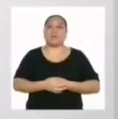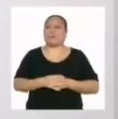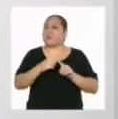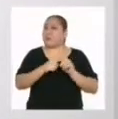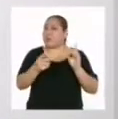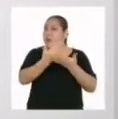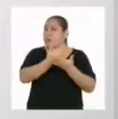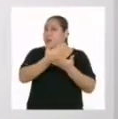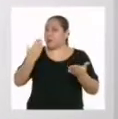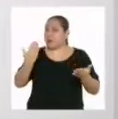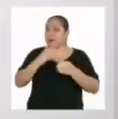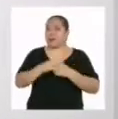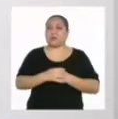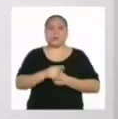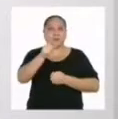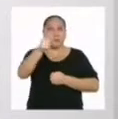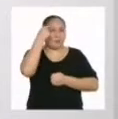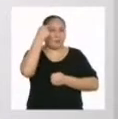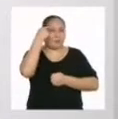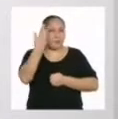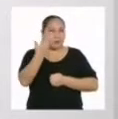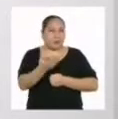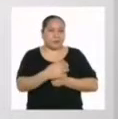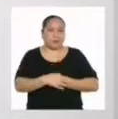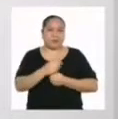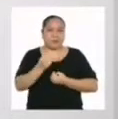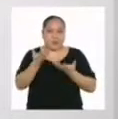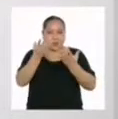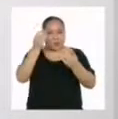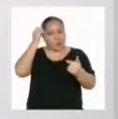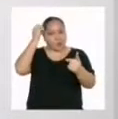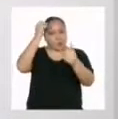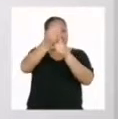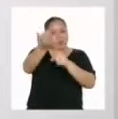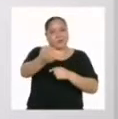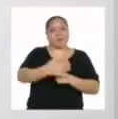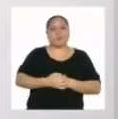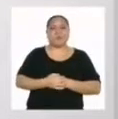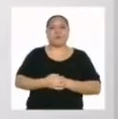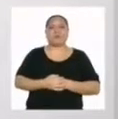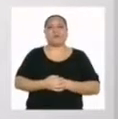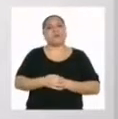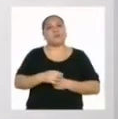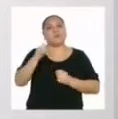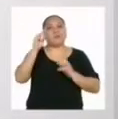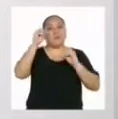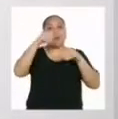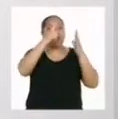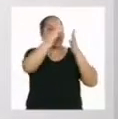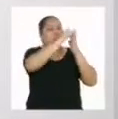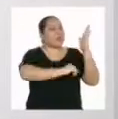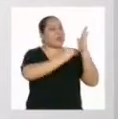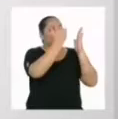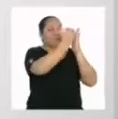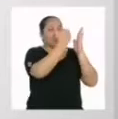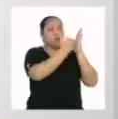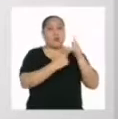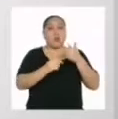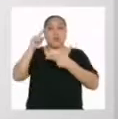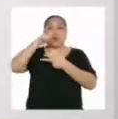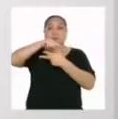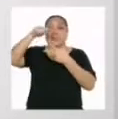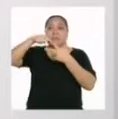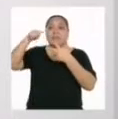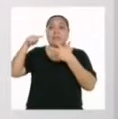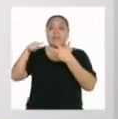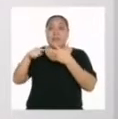Pero antes, ¿qué te parece si te hago un reto? Hagamos una lista de los tres artefactos